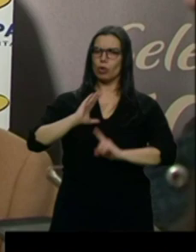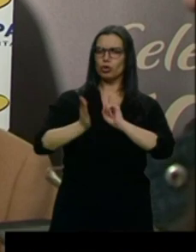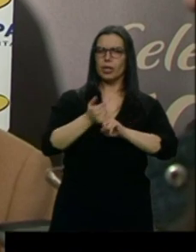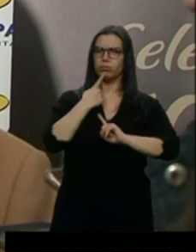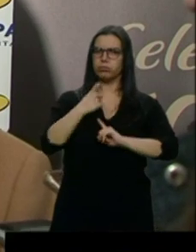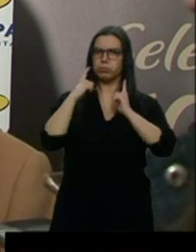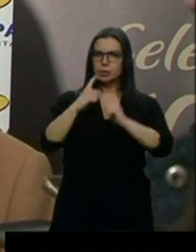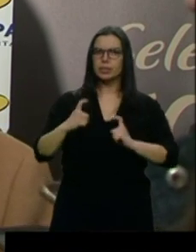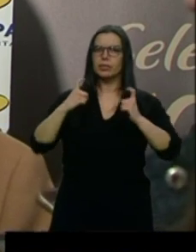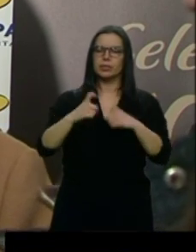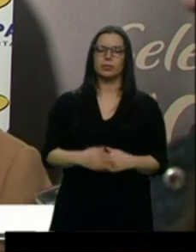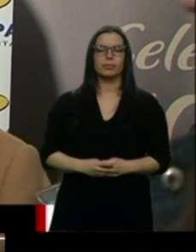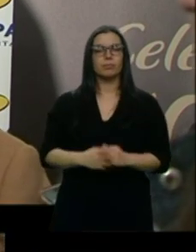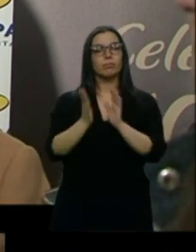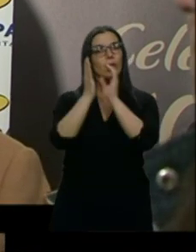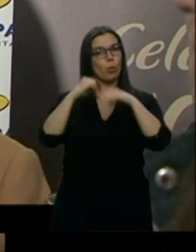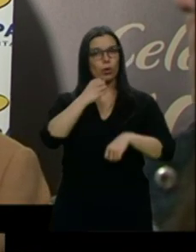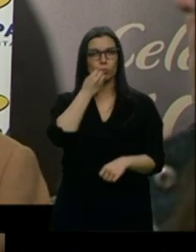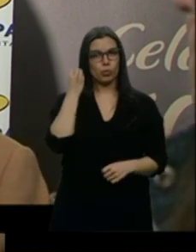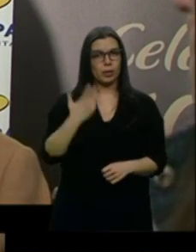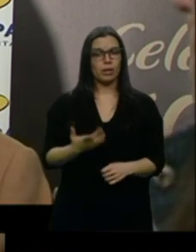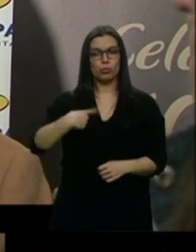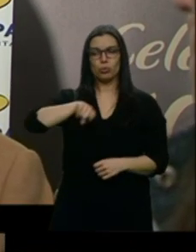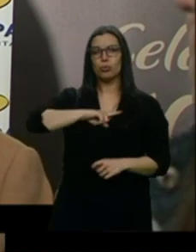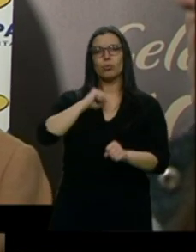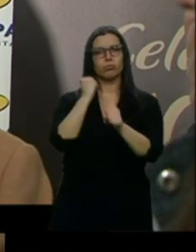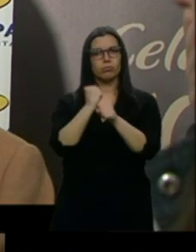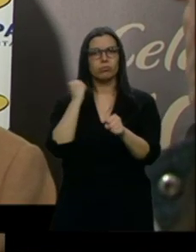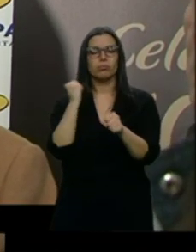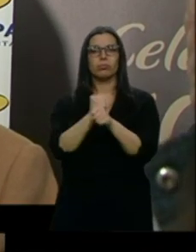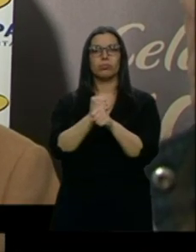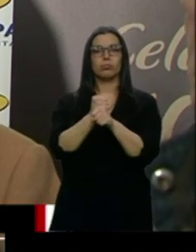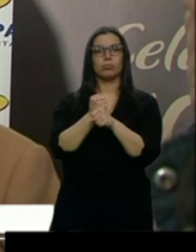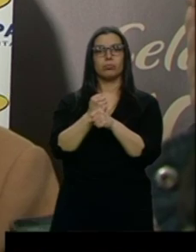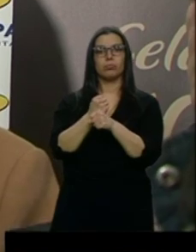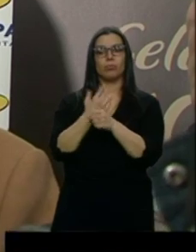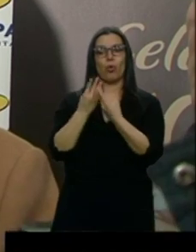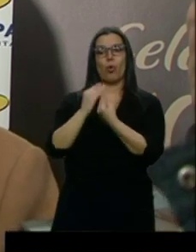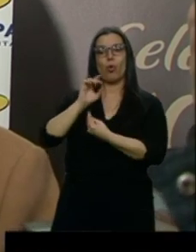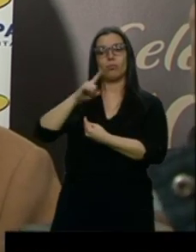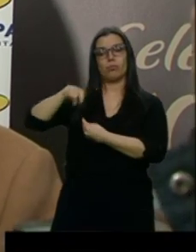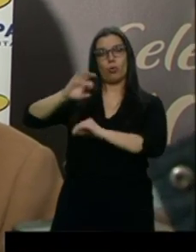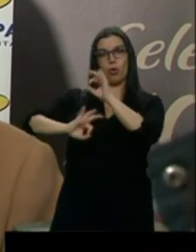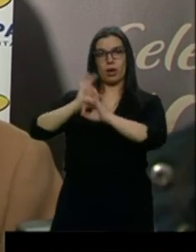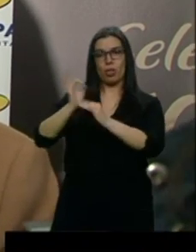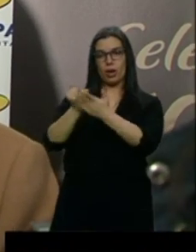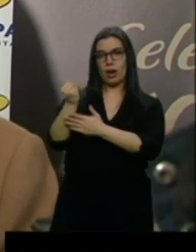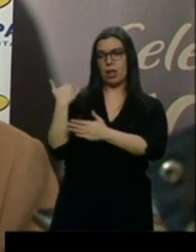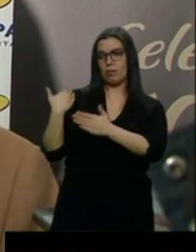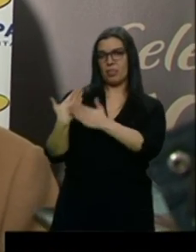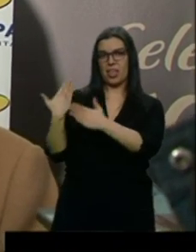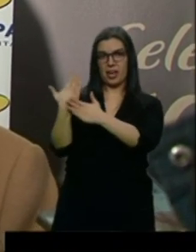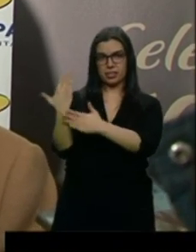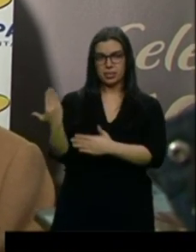Ha sido un buen acuerdo. Hemos trabajado con esta organización agraria durante estos días. Y